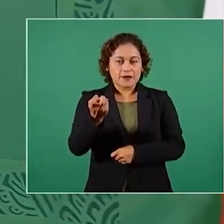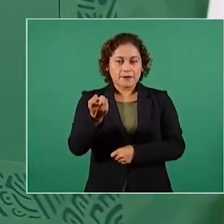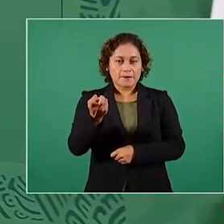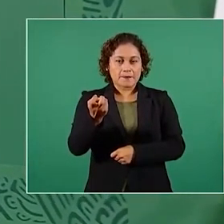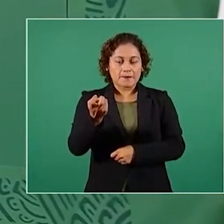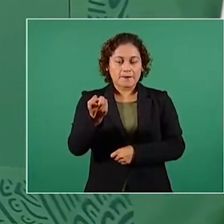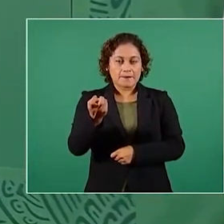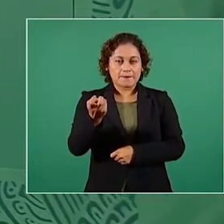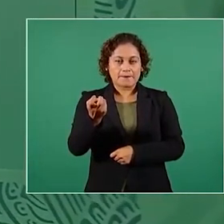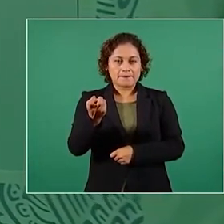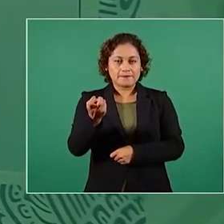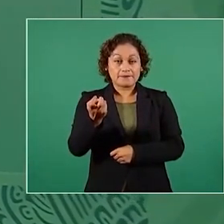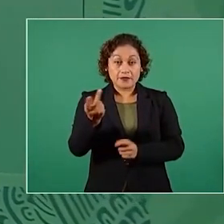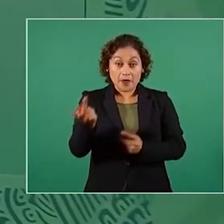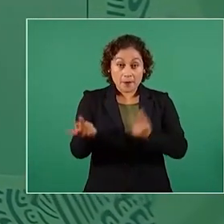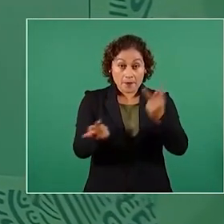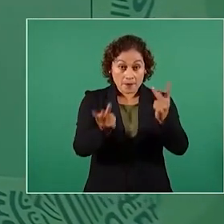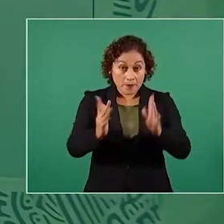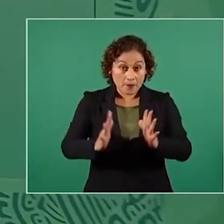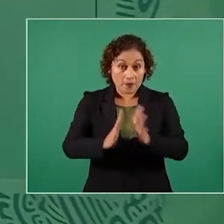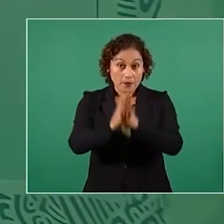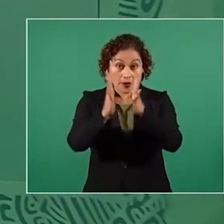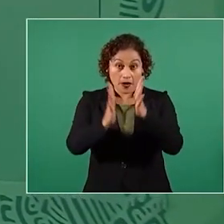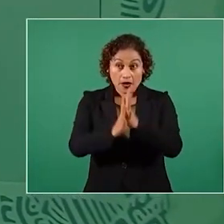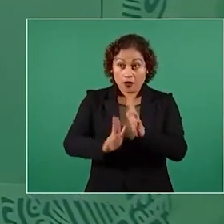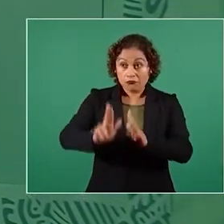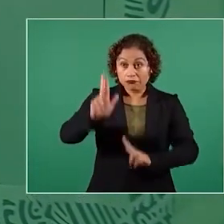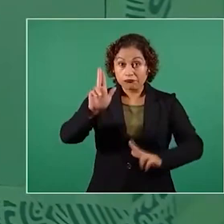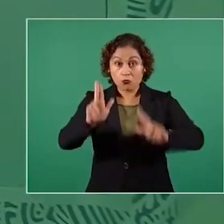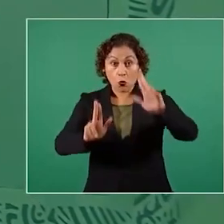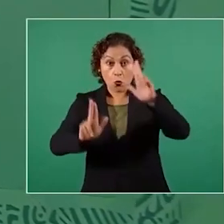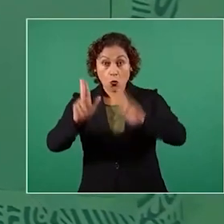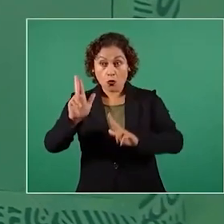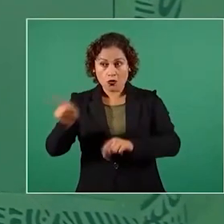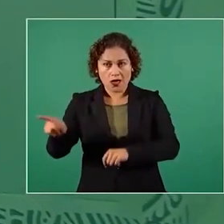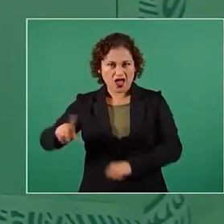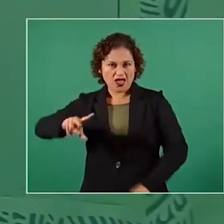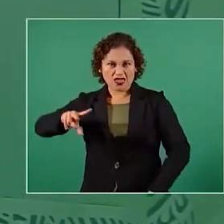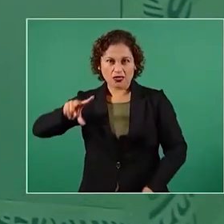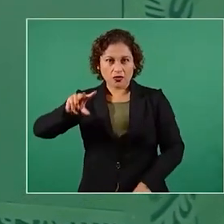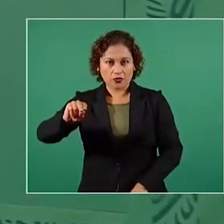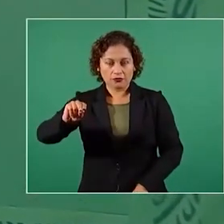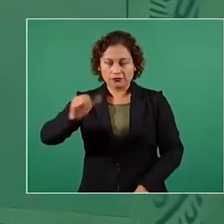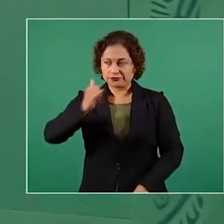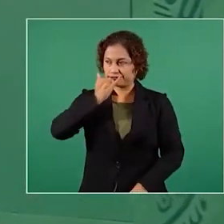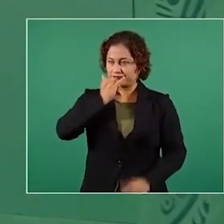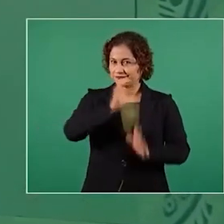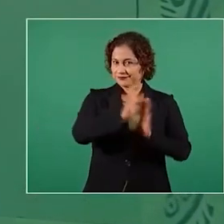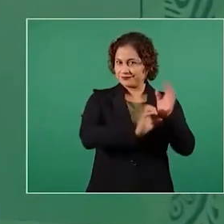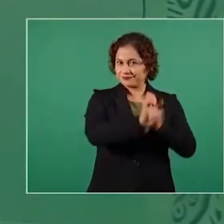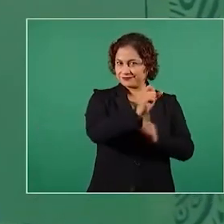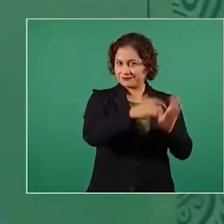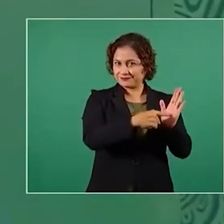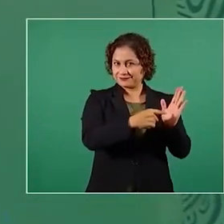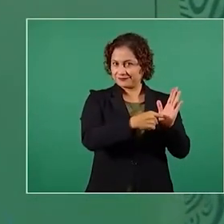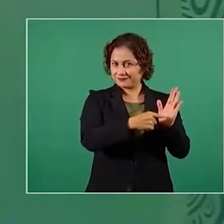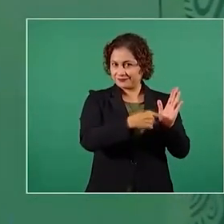una consulta si ya hay una reforma constitucional para